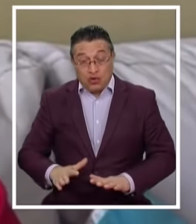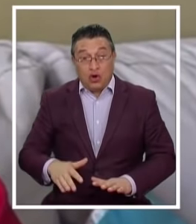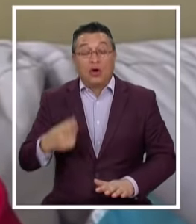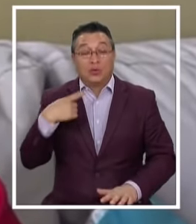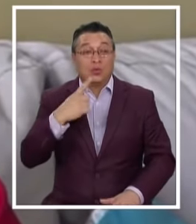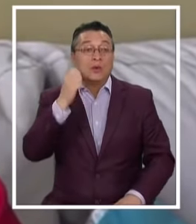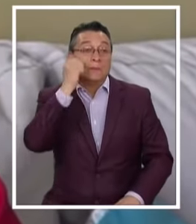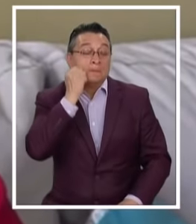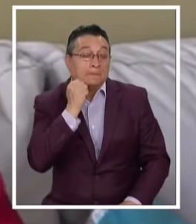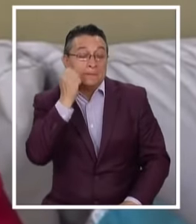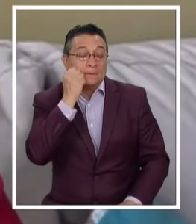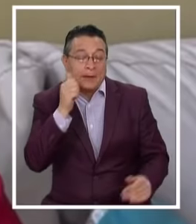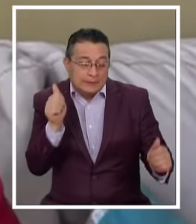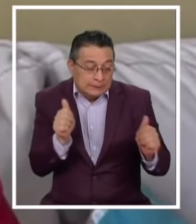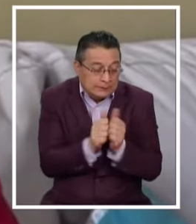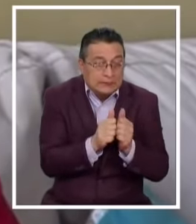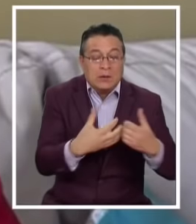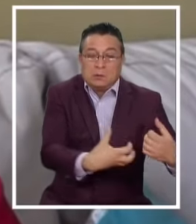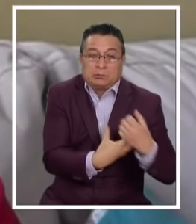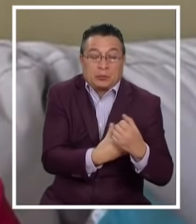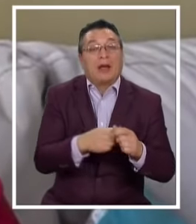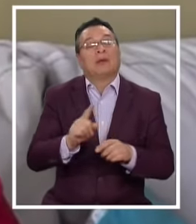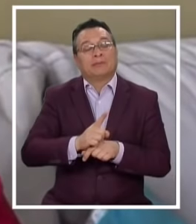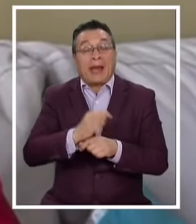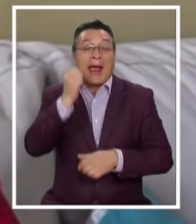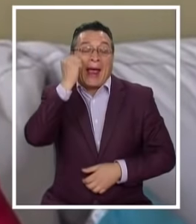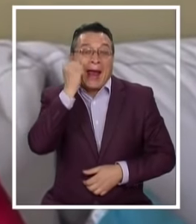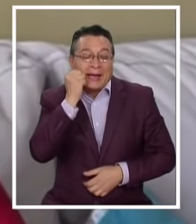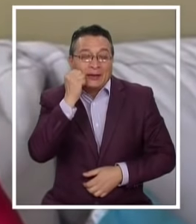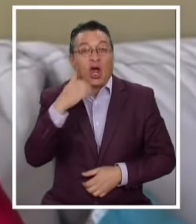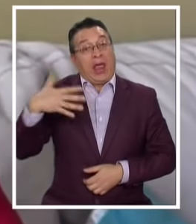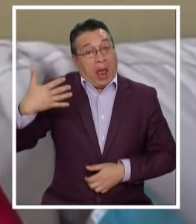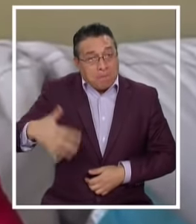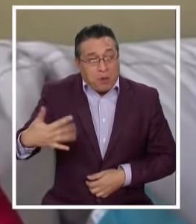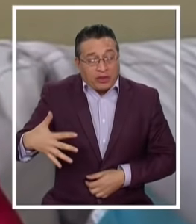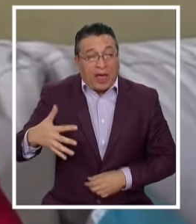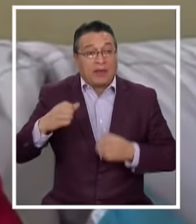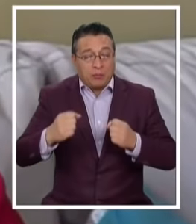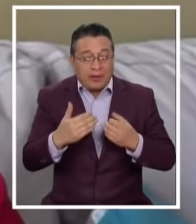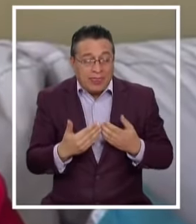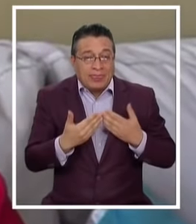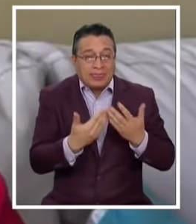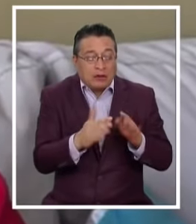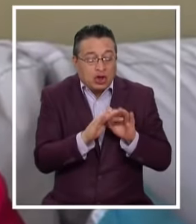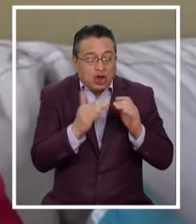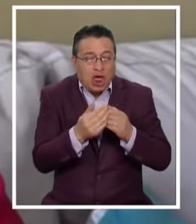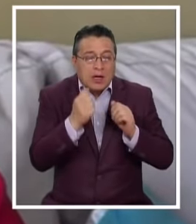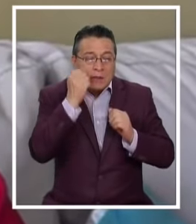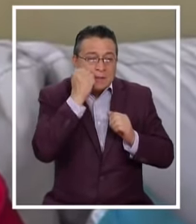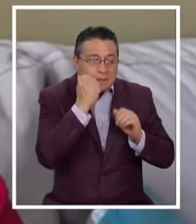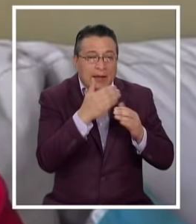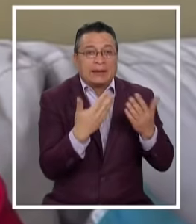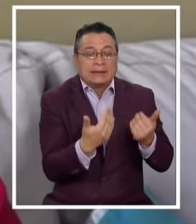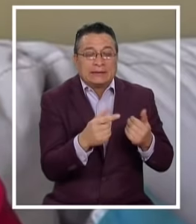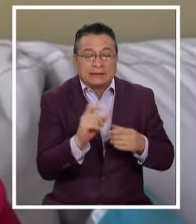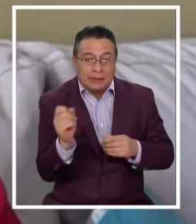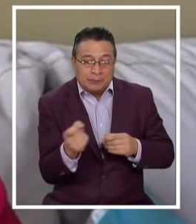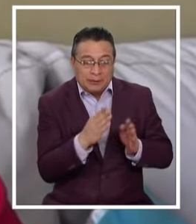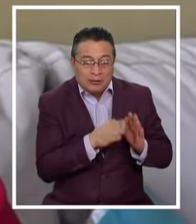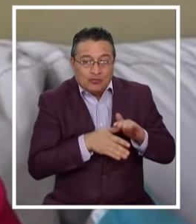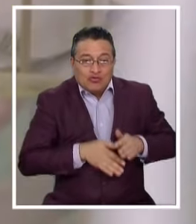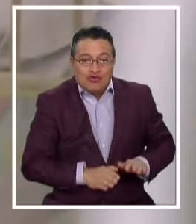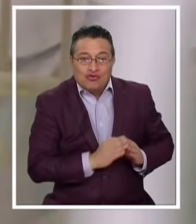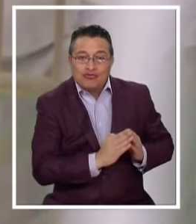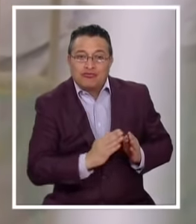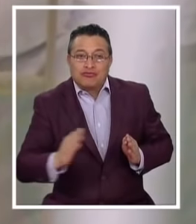Afectiva Que le entregue Seguridad Y cariño Y que pueda Darle todo el confort Que requiere En esta primera etapa